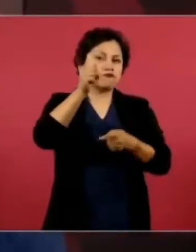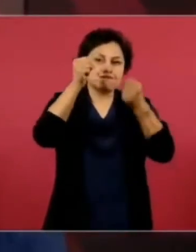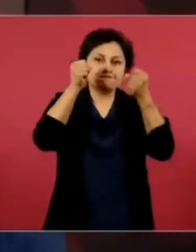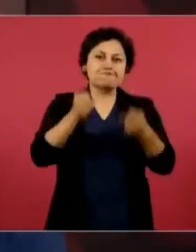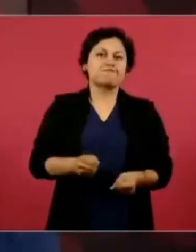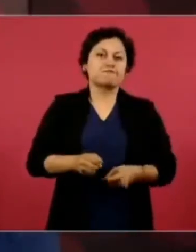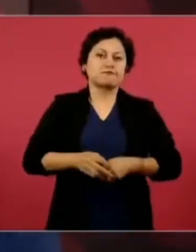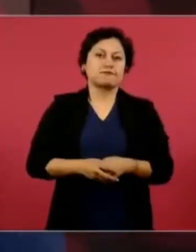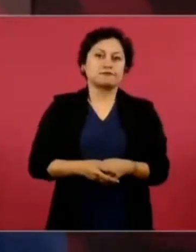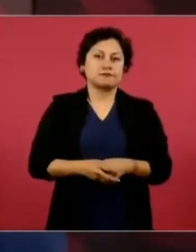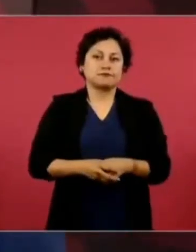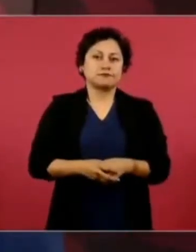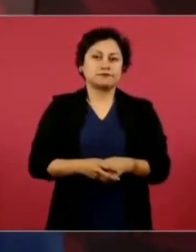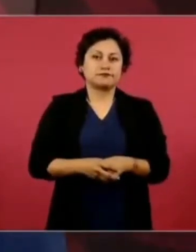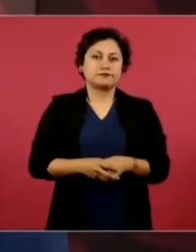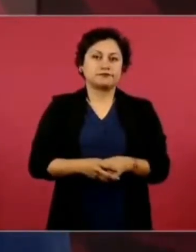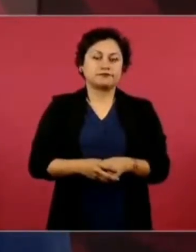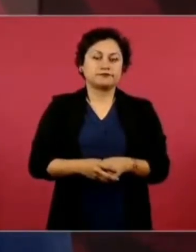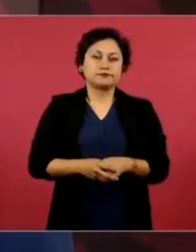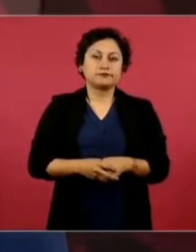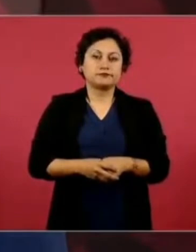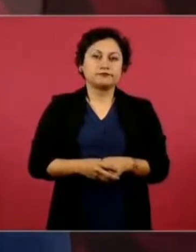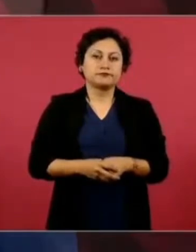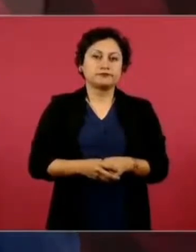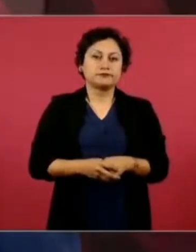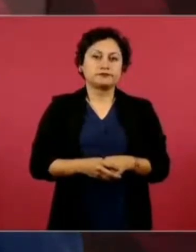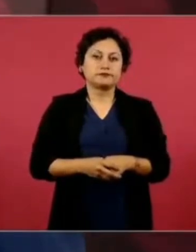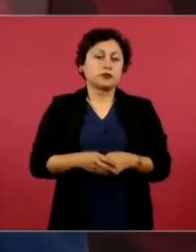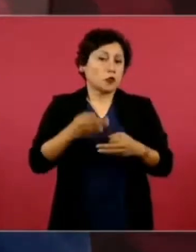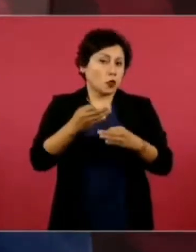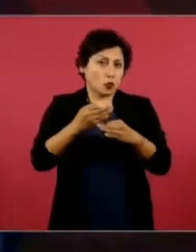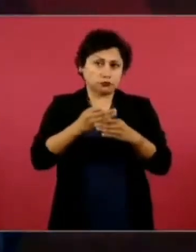Presidente o presidenta del mundo.